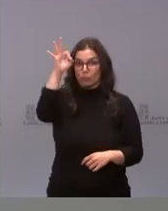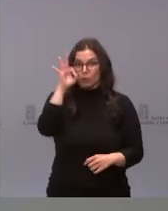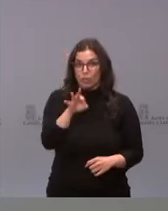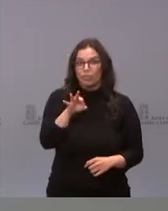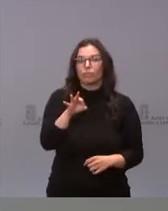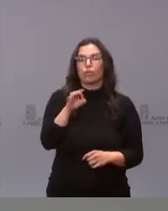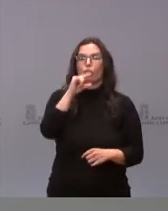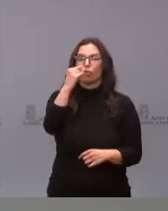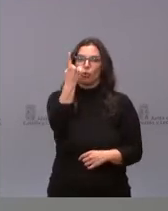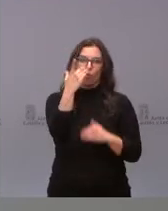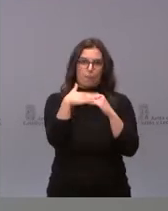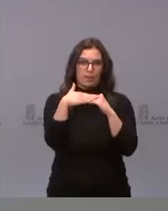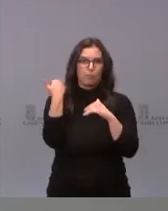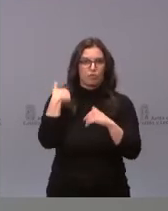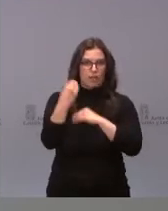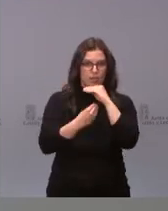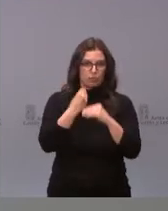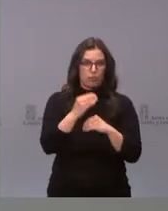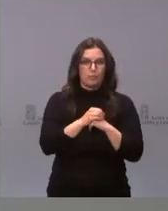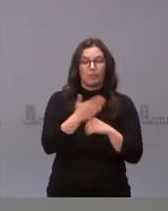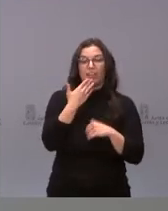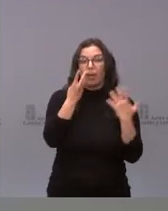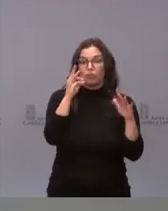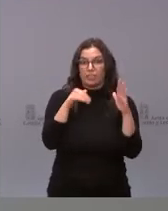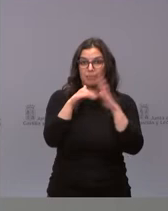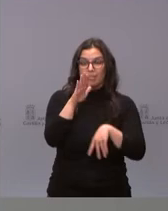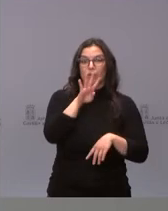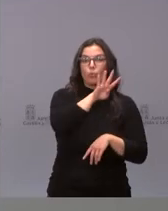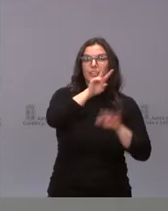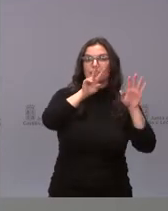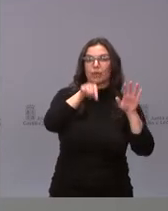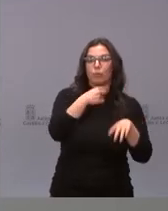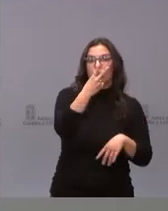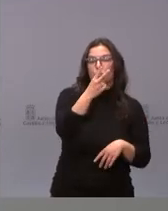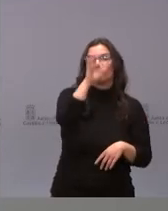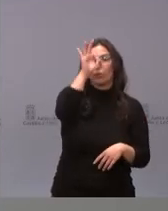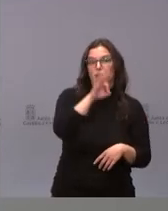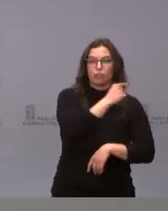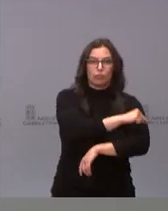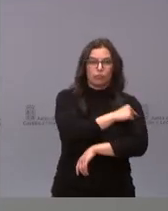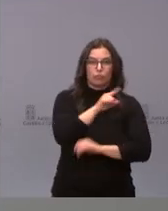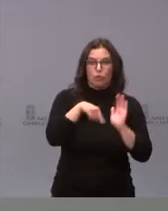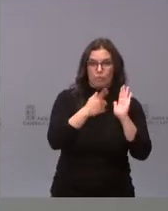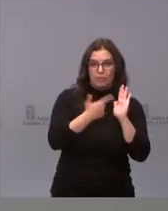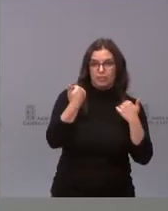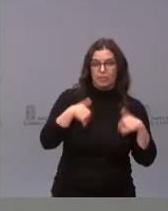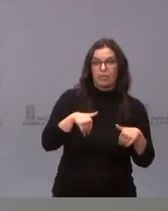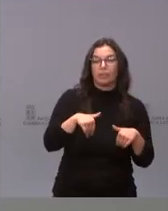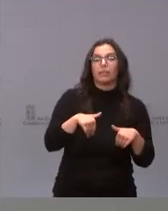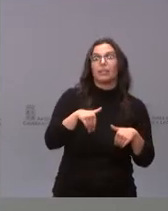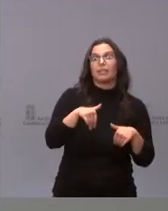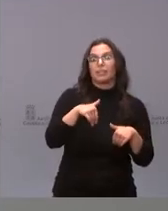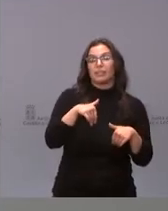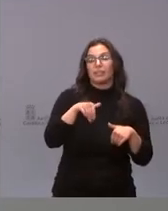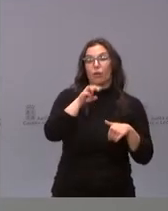una dosis al menos puesta. De mayores de 80 años, el 47,2% tiene las dos dosis y por encima del